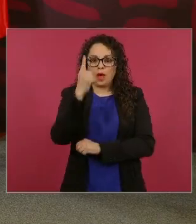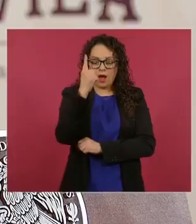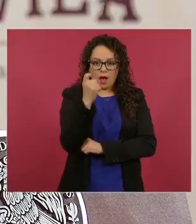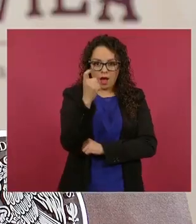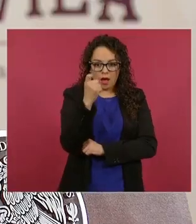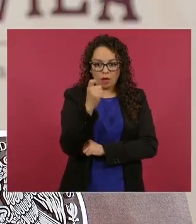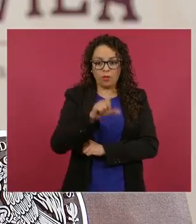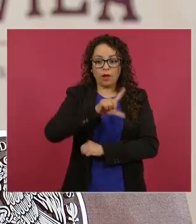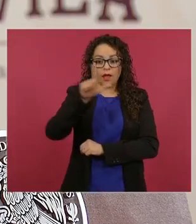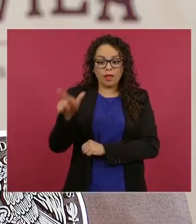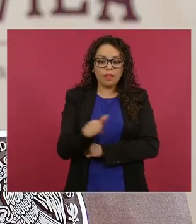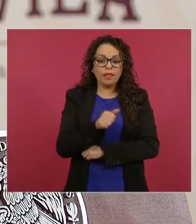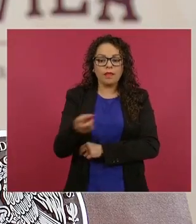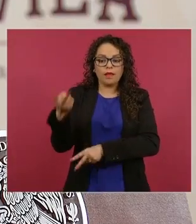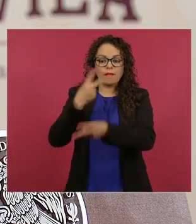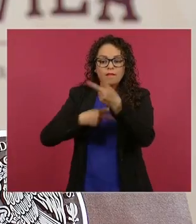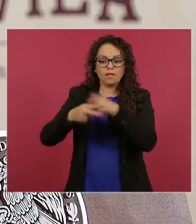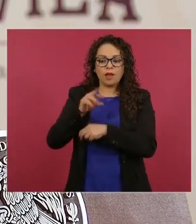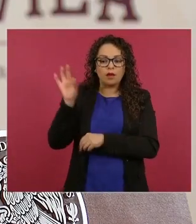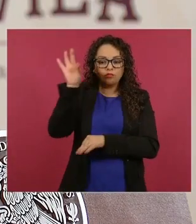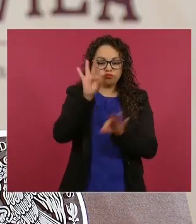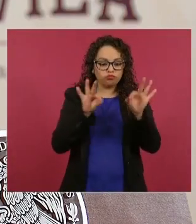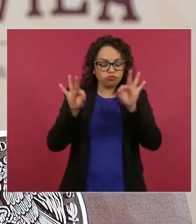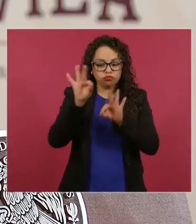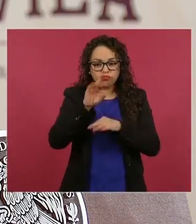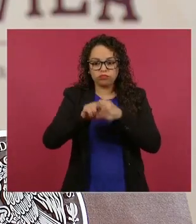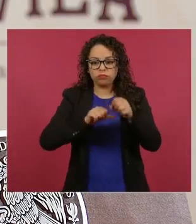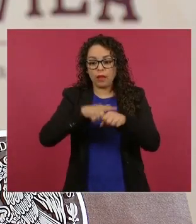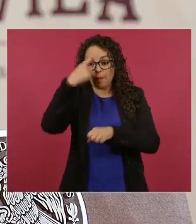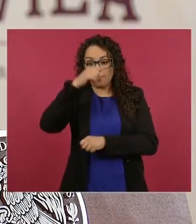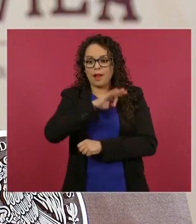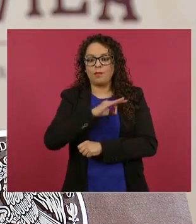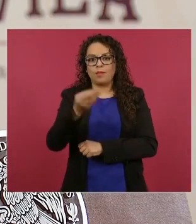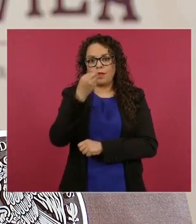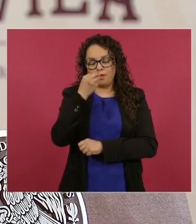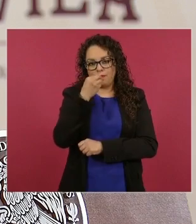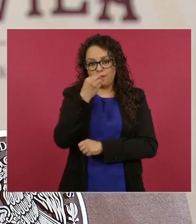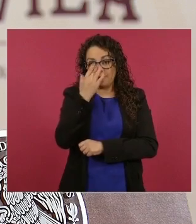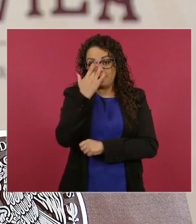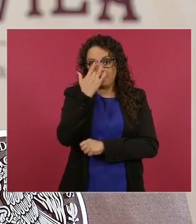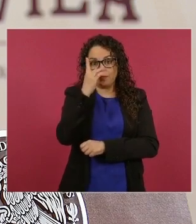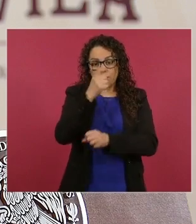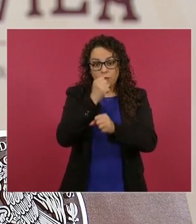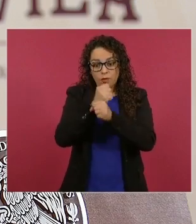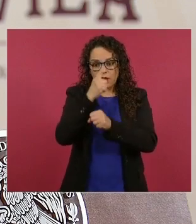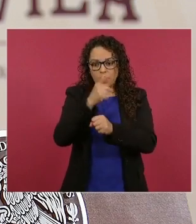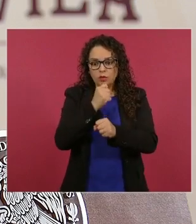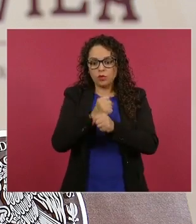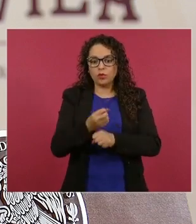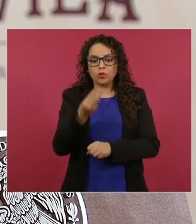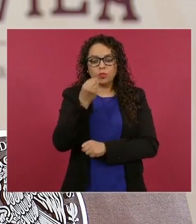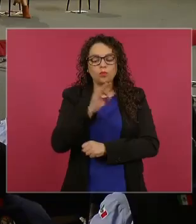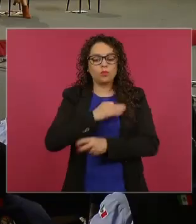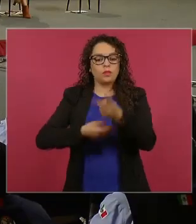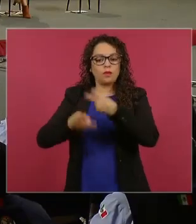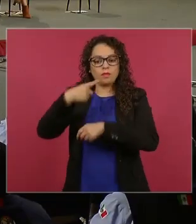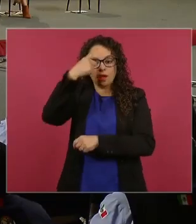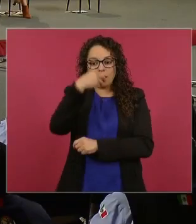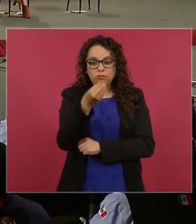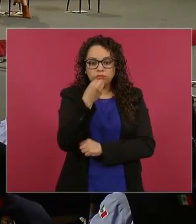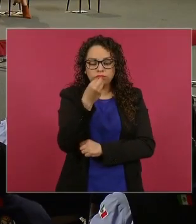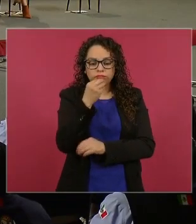que nos podamos alimentar. Casi 120 mil millones de pesos anualmente se generan en estos distritos y son